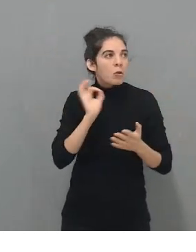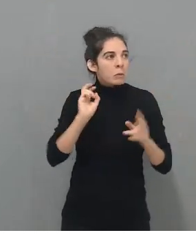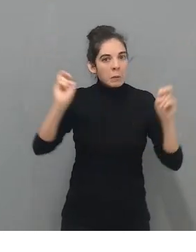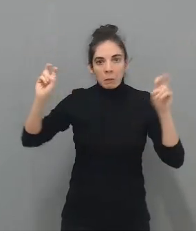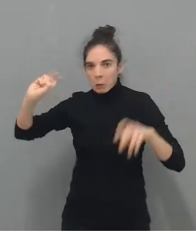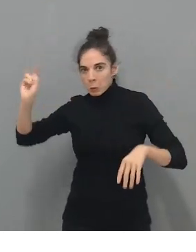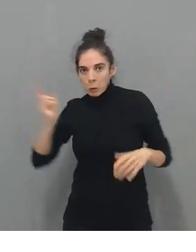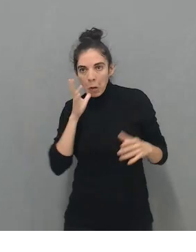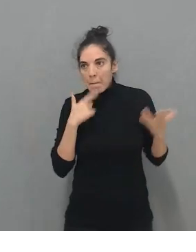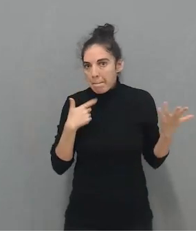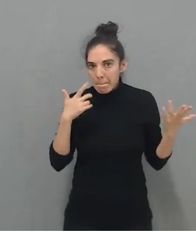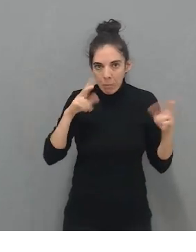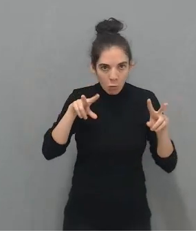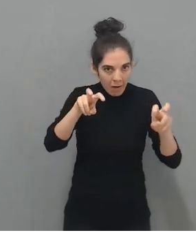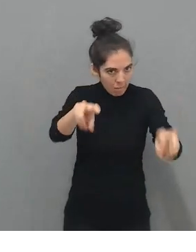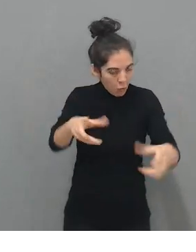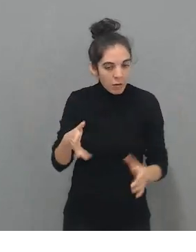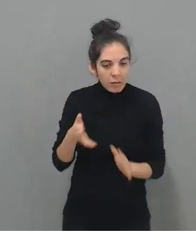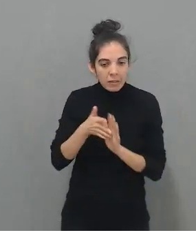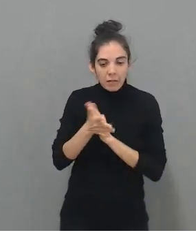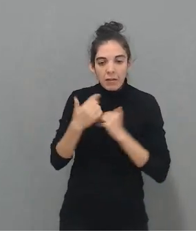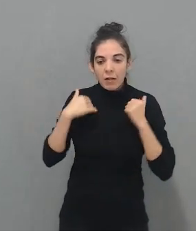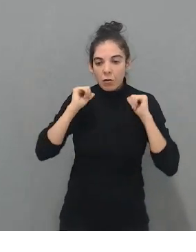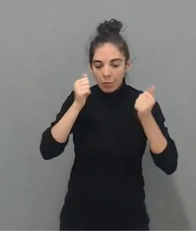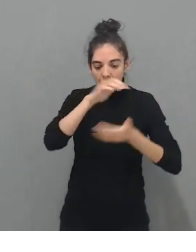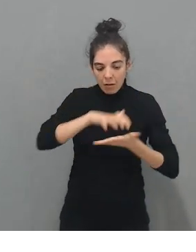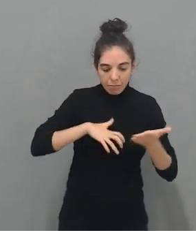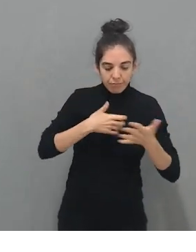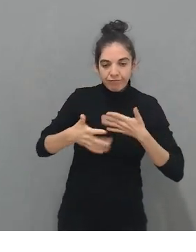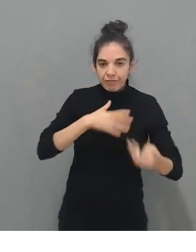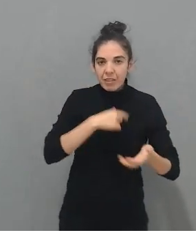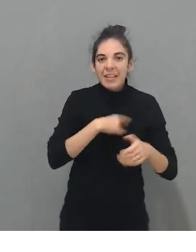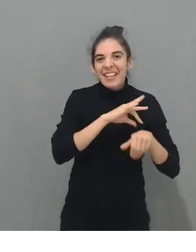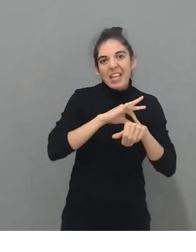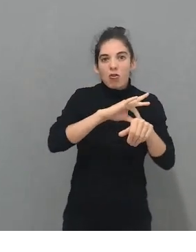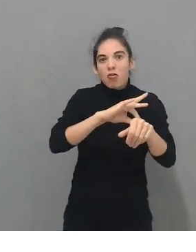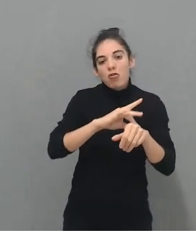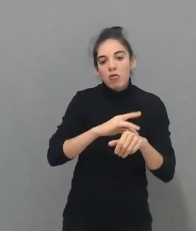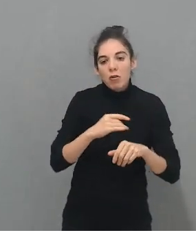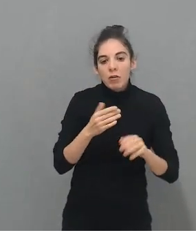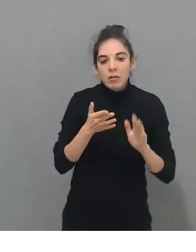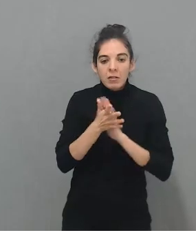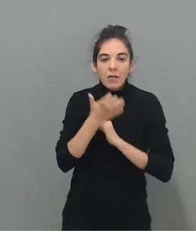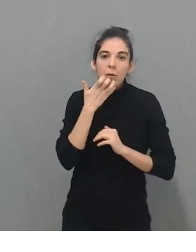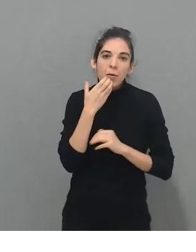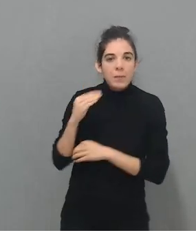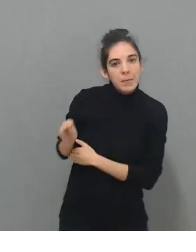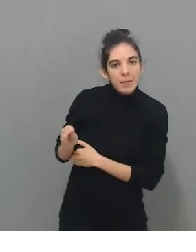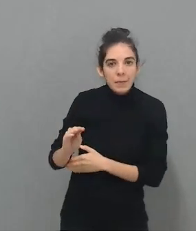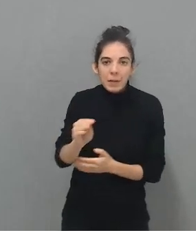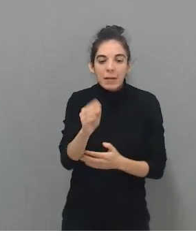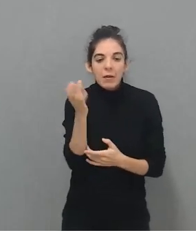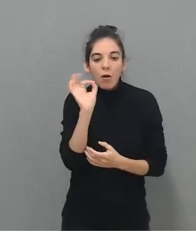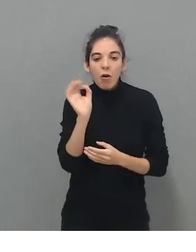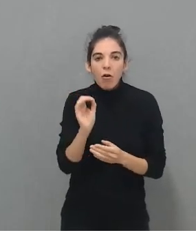hago un guión de lo que yo hacía con estos niños, de pues me arrastraba con la serpiente Siseo, gateaba para